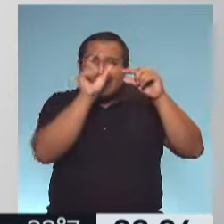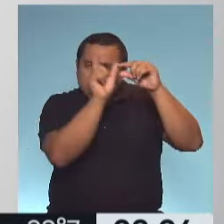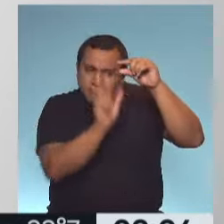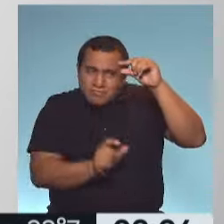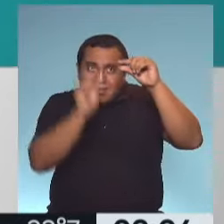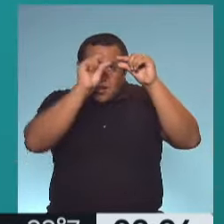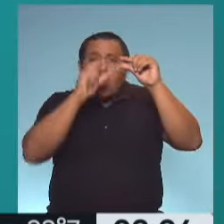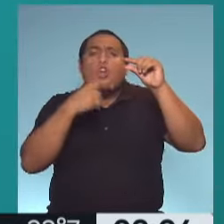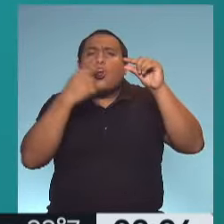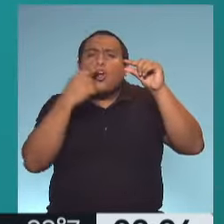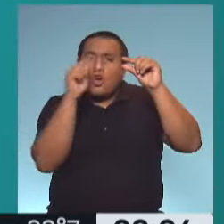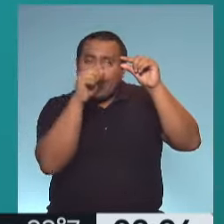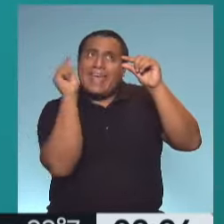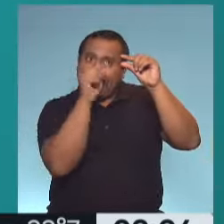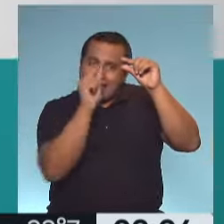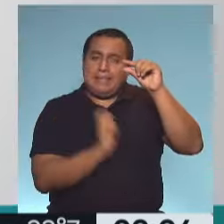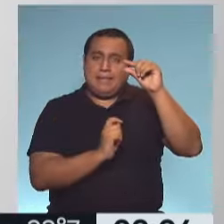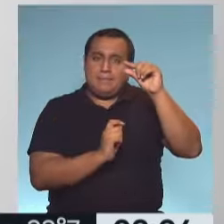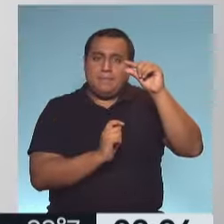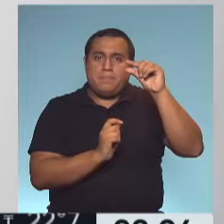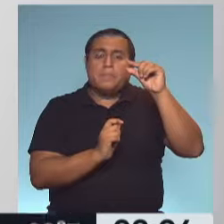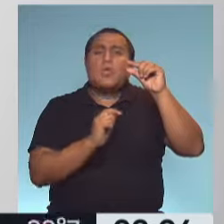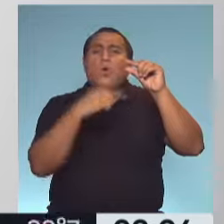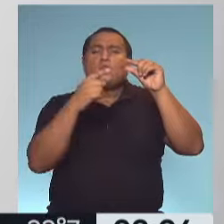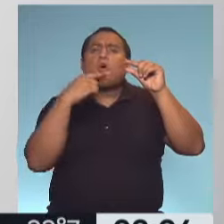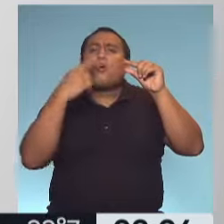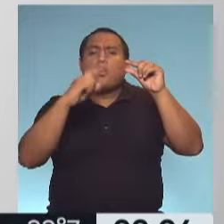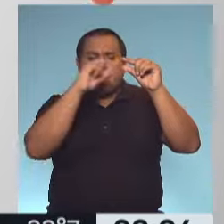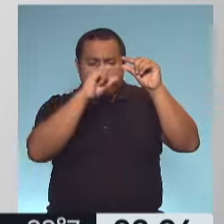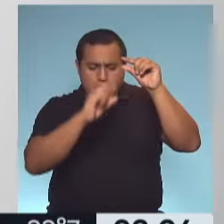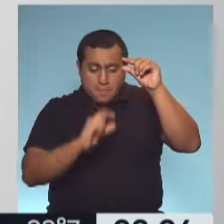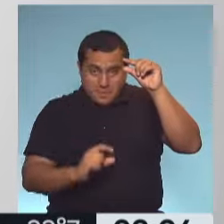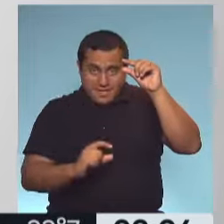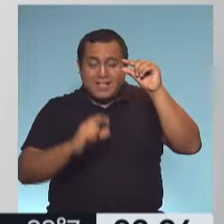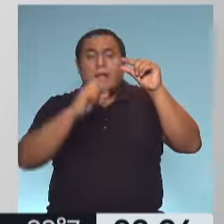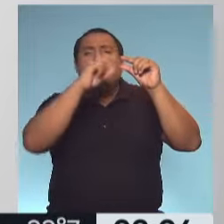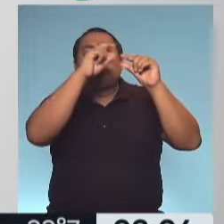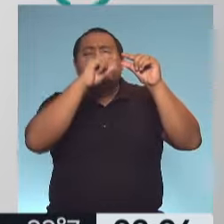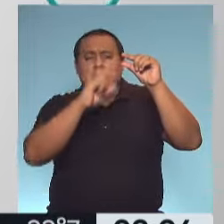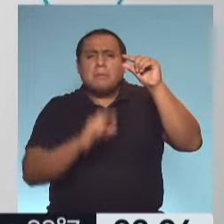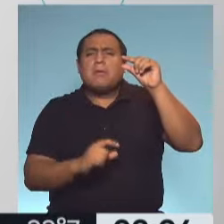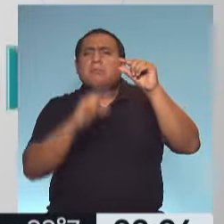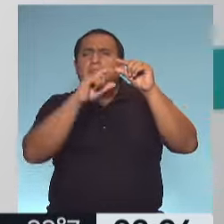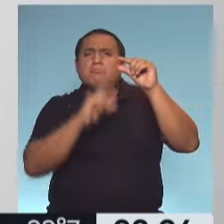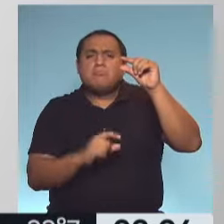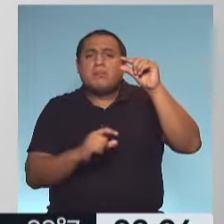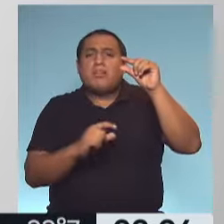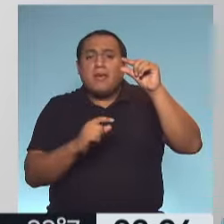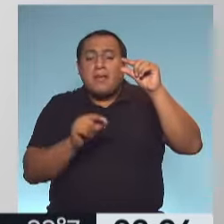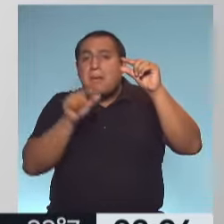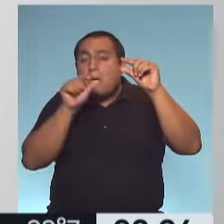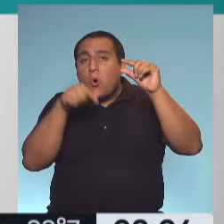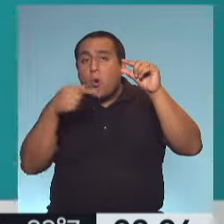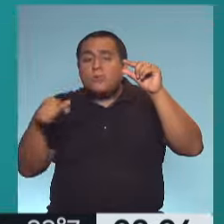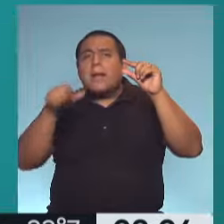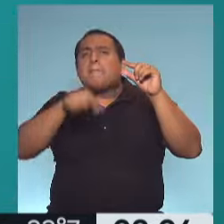rojo de la imagen, cuando ustedes vean. Cuando vemos los diferentes colores, vemos que hay una proporción importante de personas que son